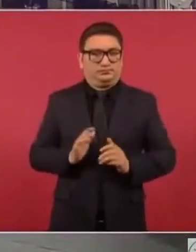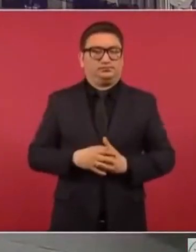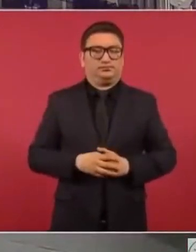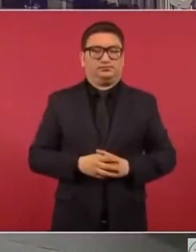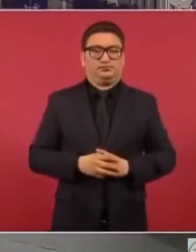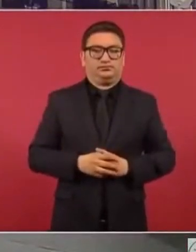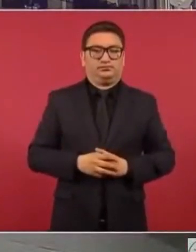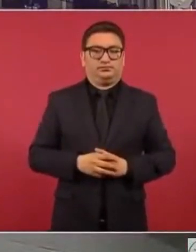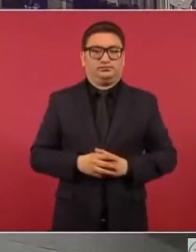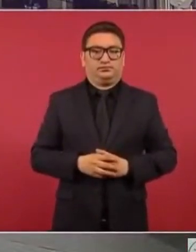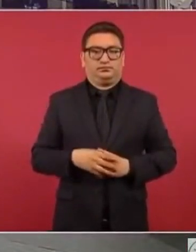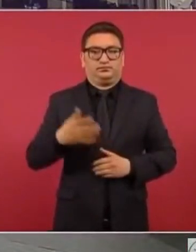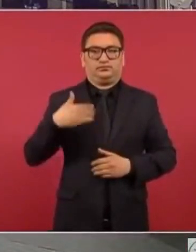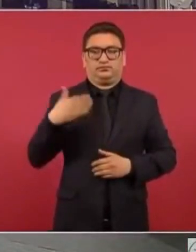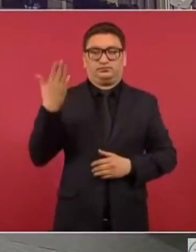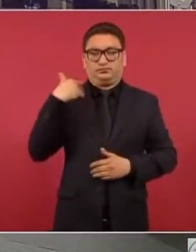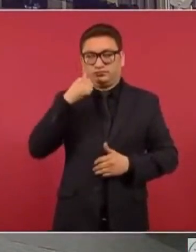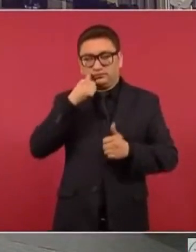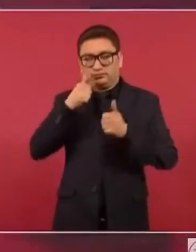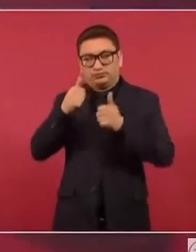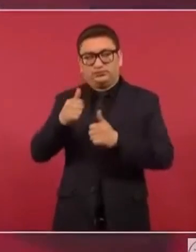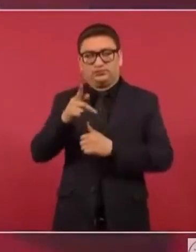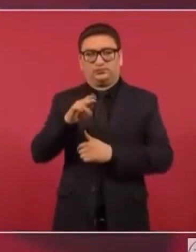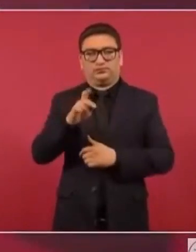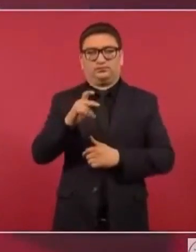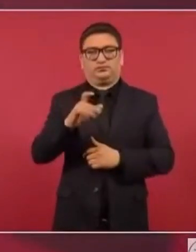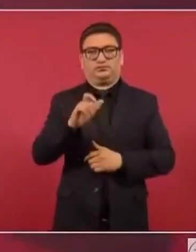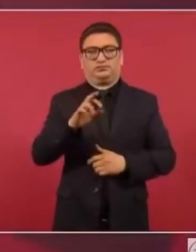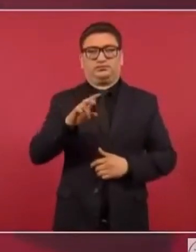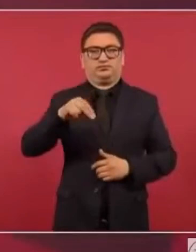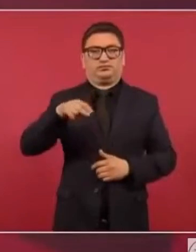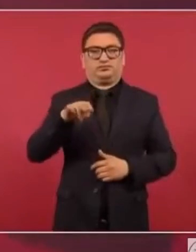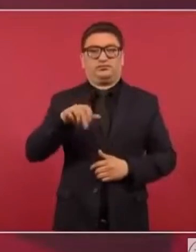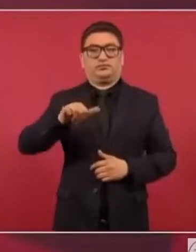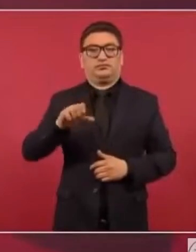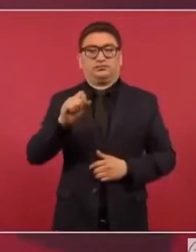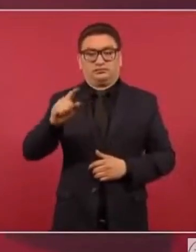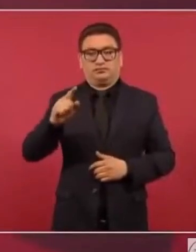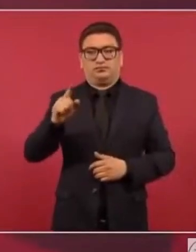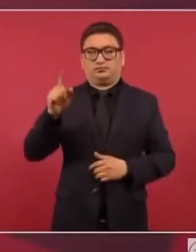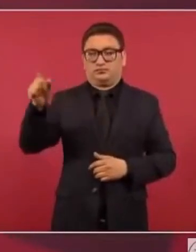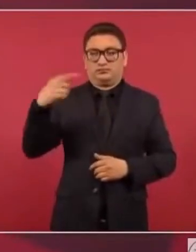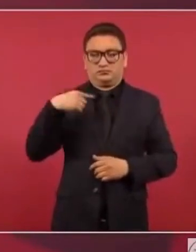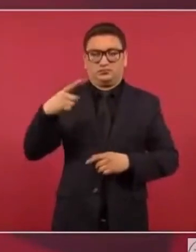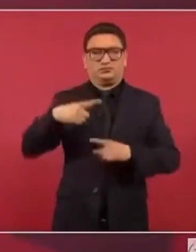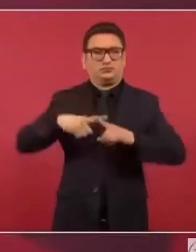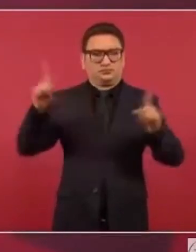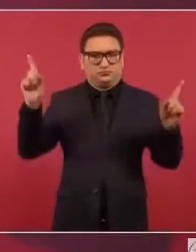He escuchado yo a Pepe Cárdenas. Tenemos diferencias con él,